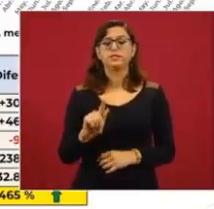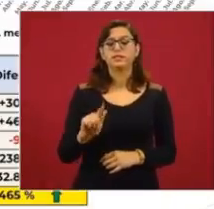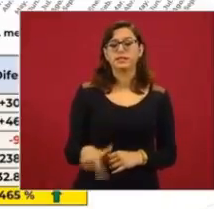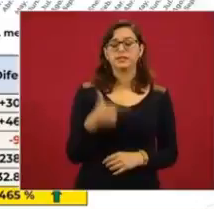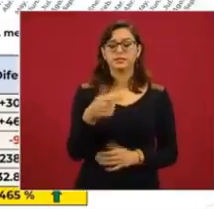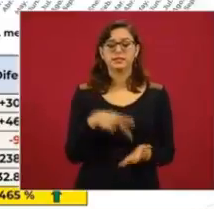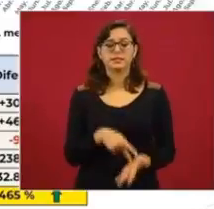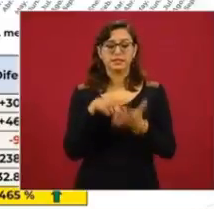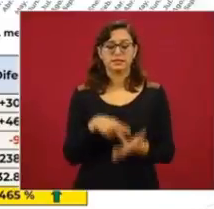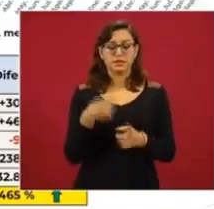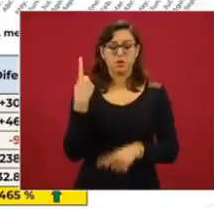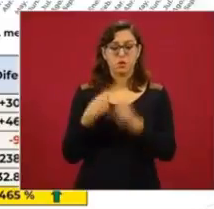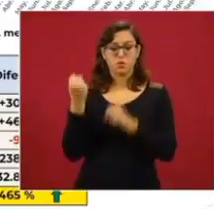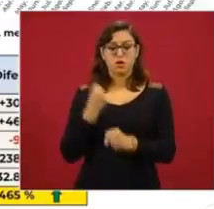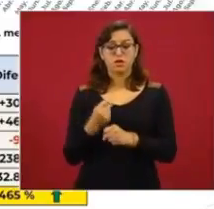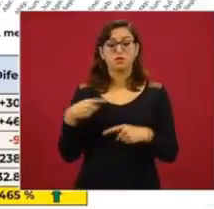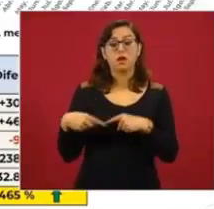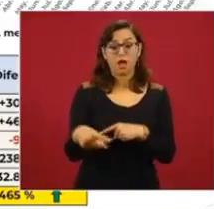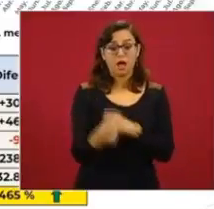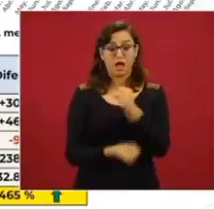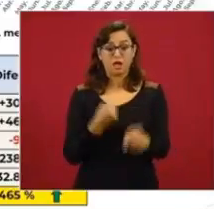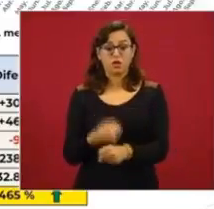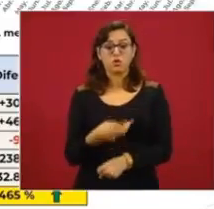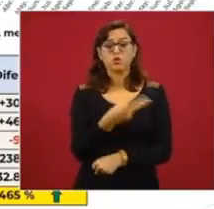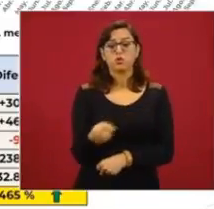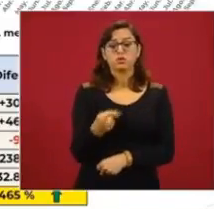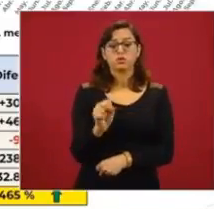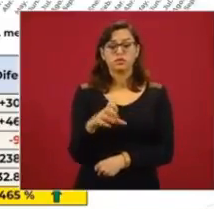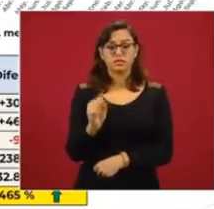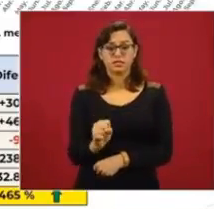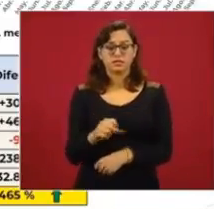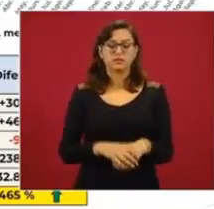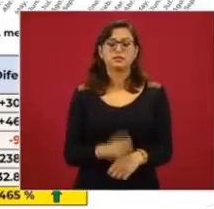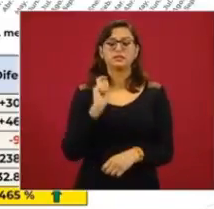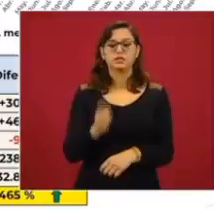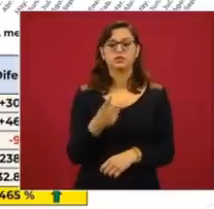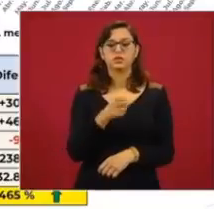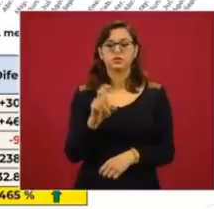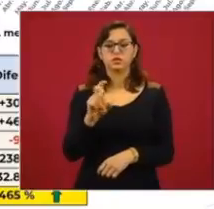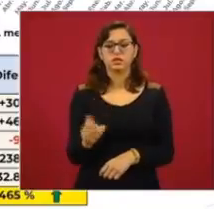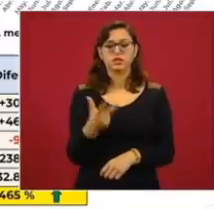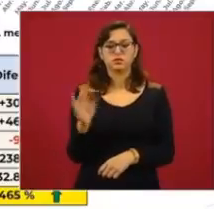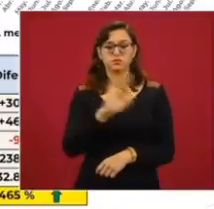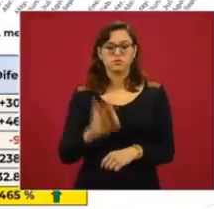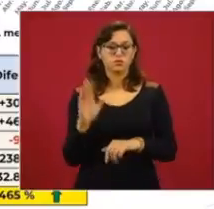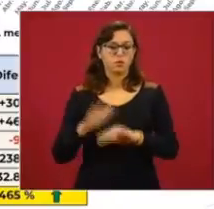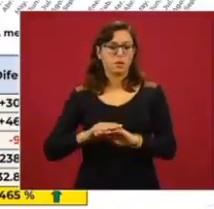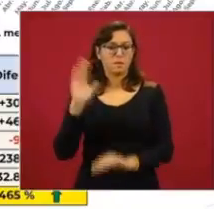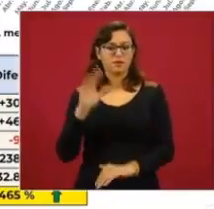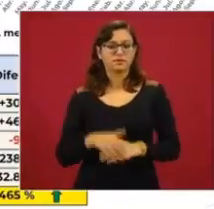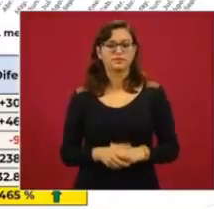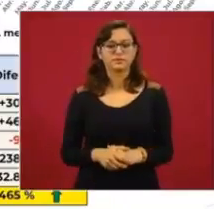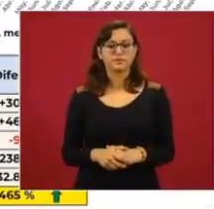20, en lo que va del 2020, 260 kilogramos, 238% más asegurado.